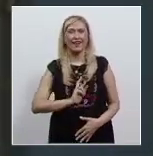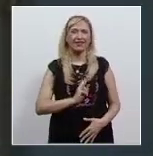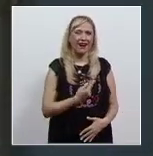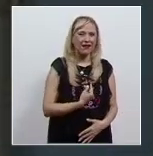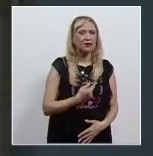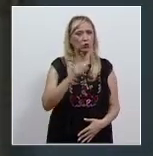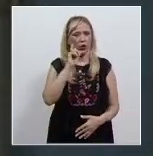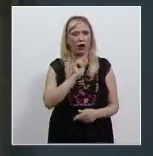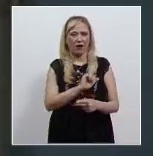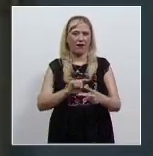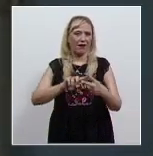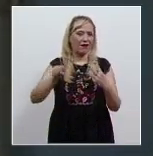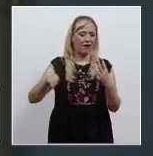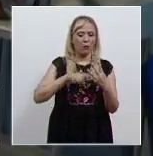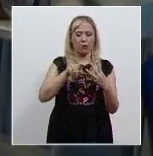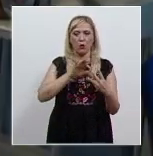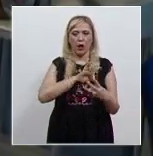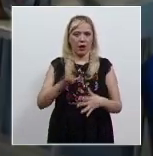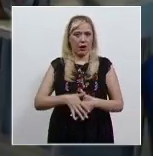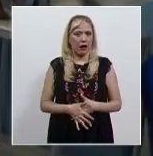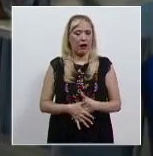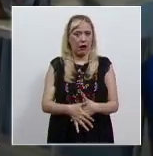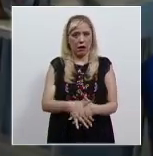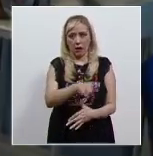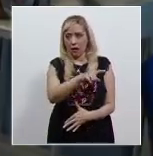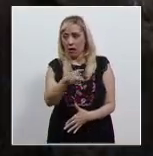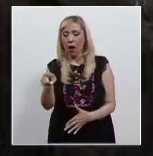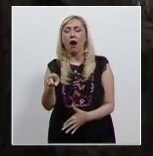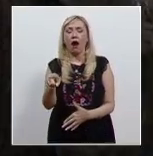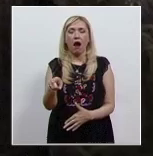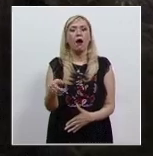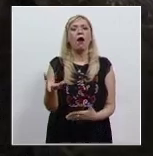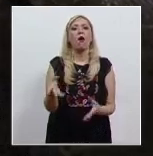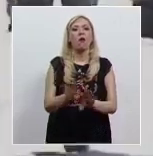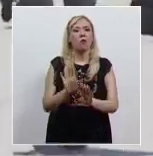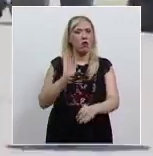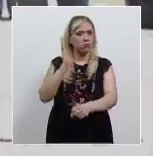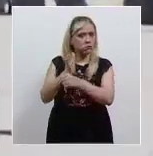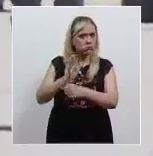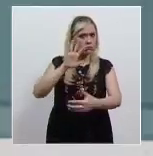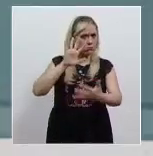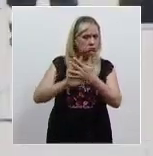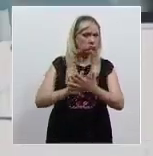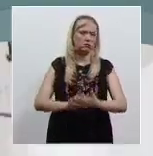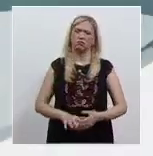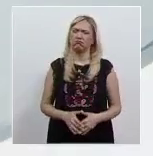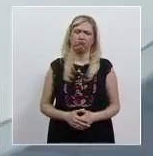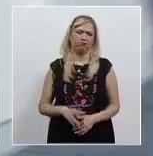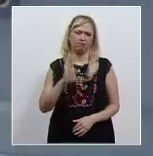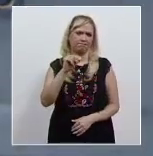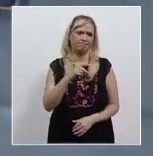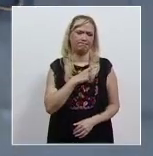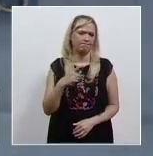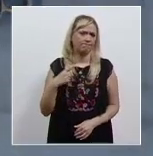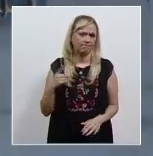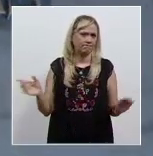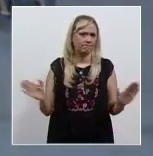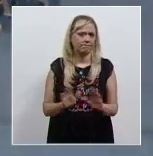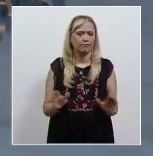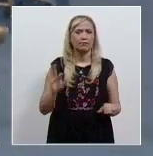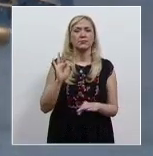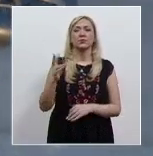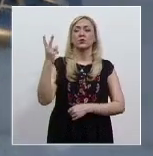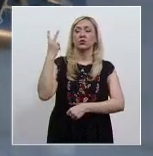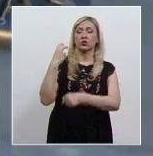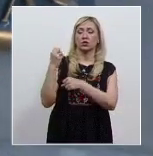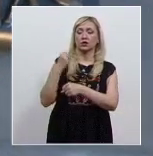Constitucional de México para evitar que mujeres que acceden al aborto sean castigadas con prisión preventiva. Hace dos años,